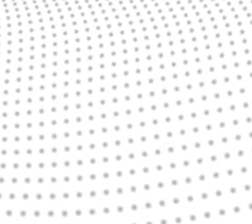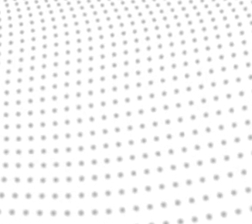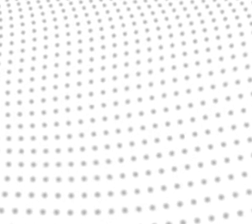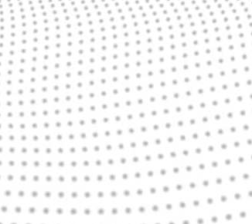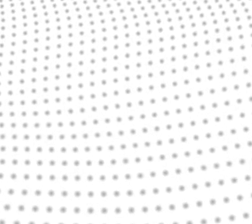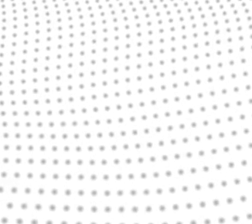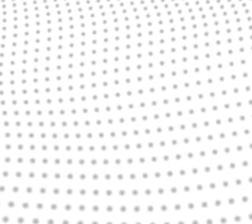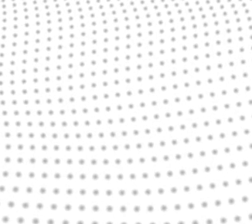Fundo Emprender Fundo Emprender